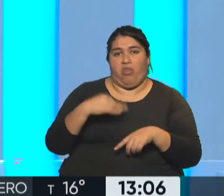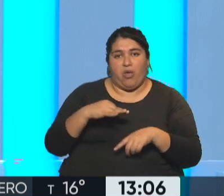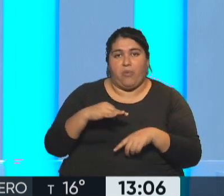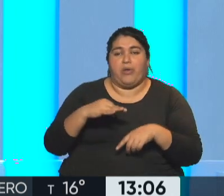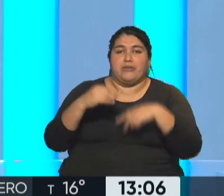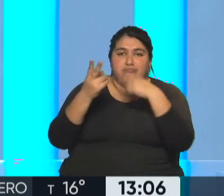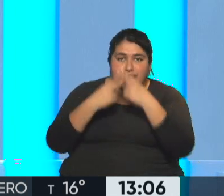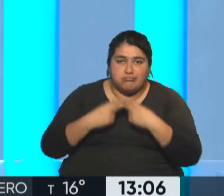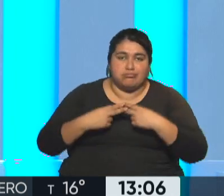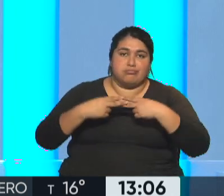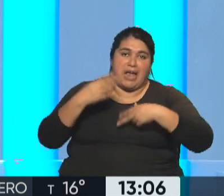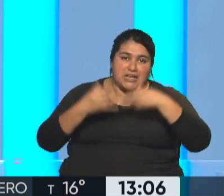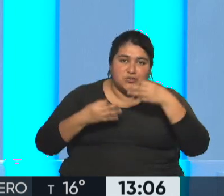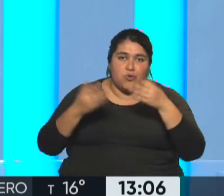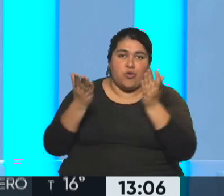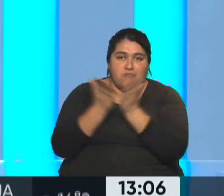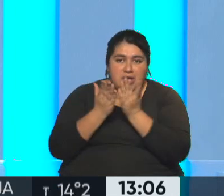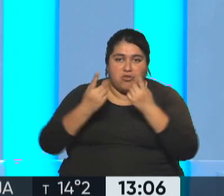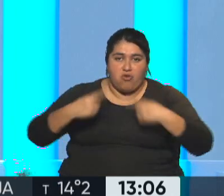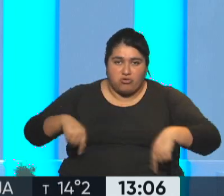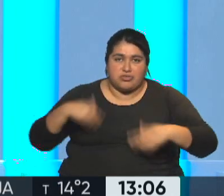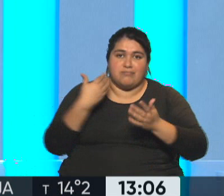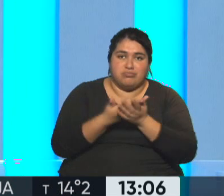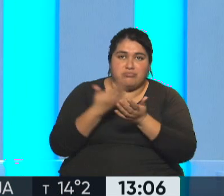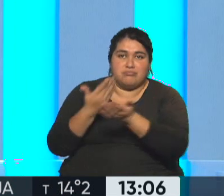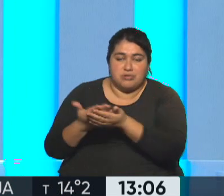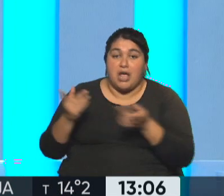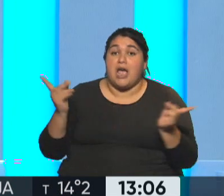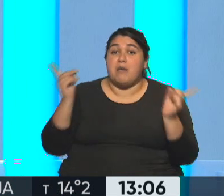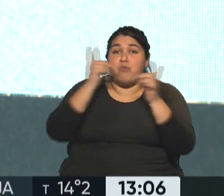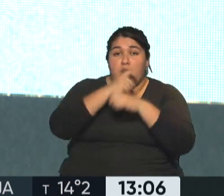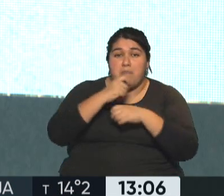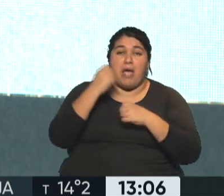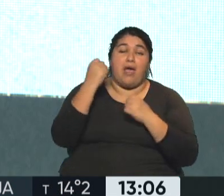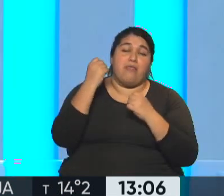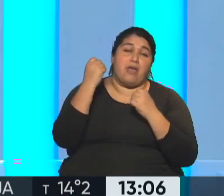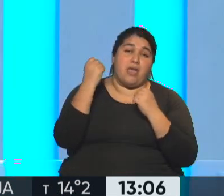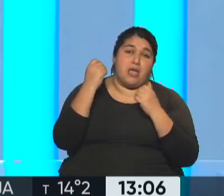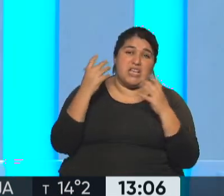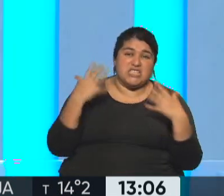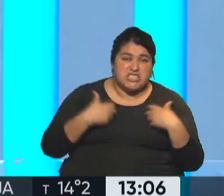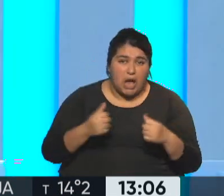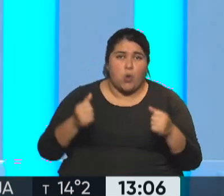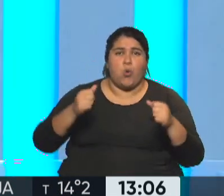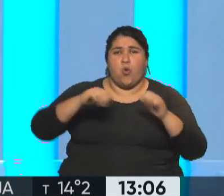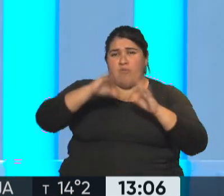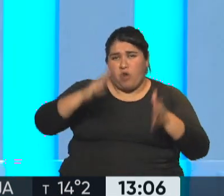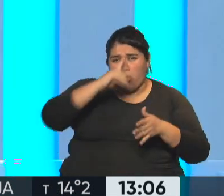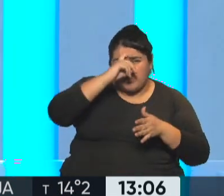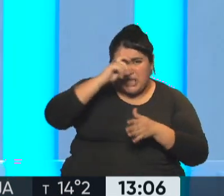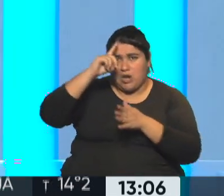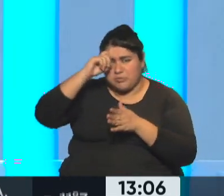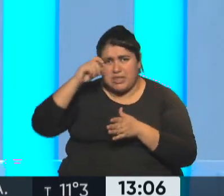médicos y la crisis que viene atravesando el sistema de salud por la pandemia y etcétera ha complejizado muchísimo